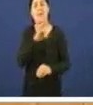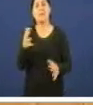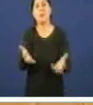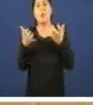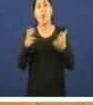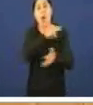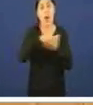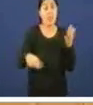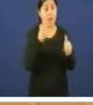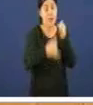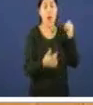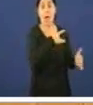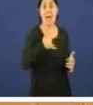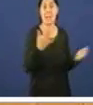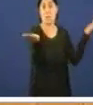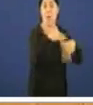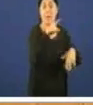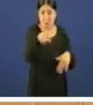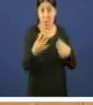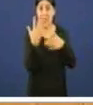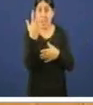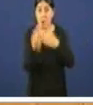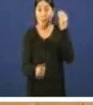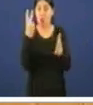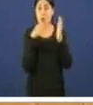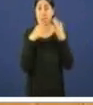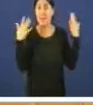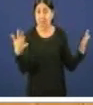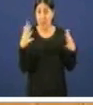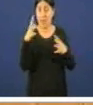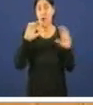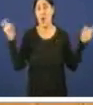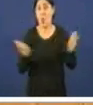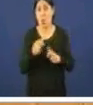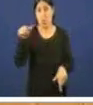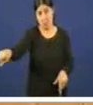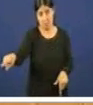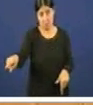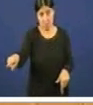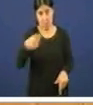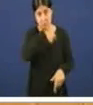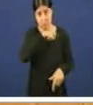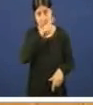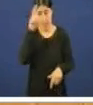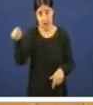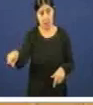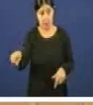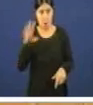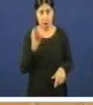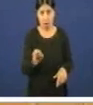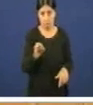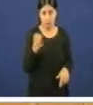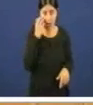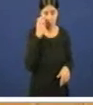quedase sen Caixas 5 de maio do ano 2010 reunión na Moncloa creo que Rajoy era ese señor que estaba en Málaga non?